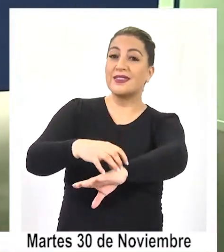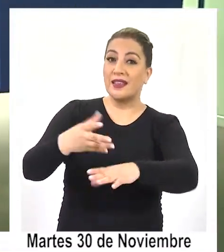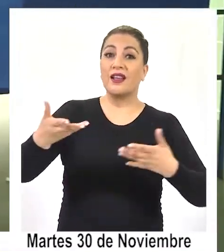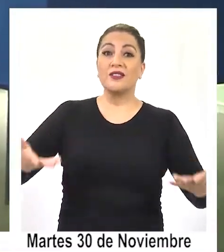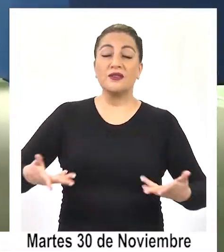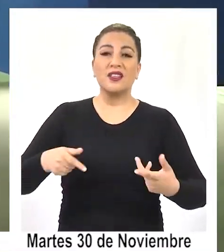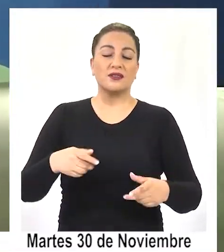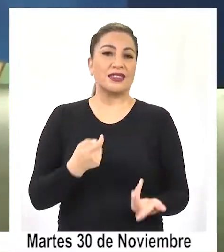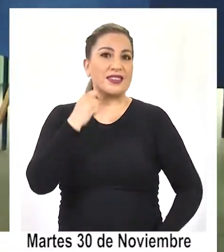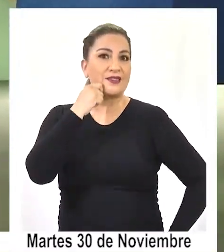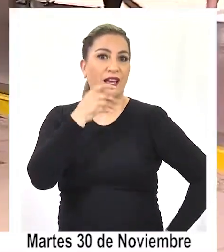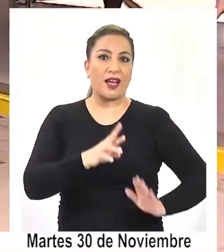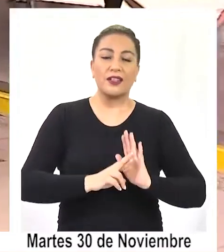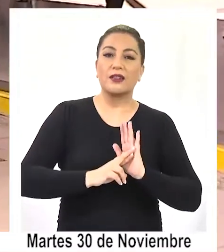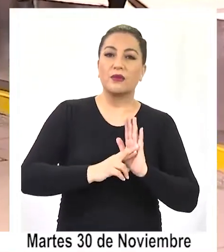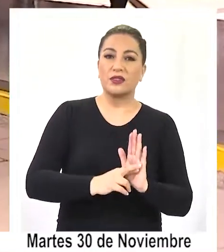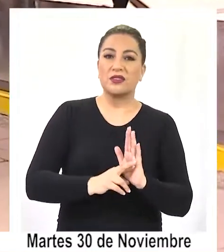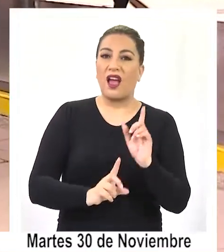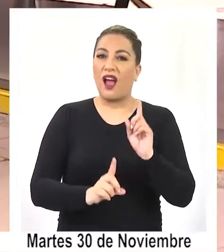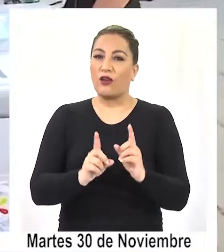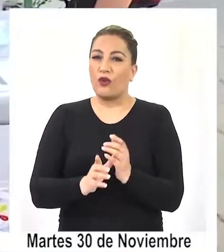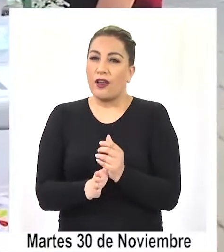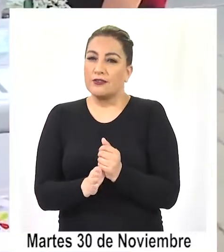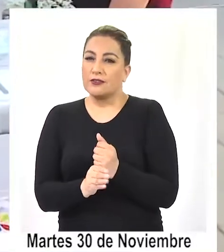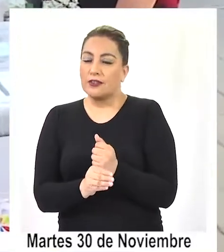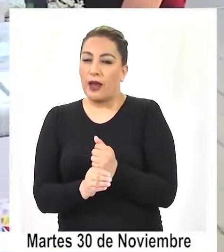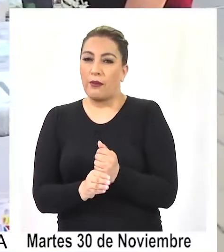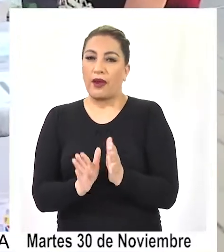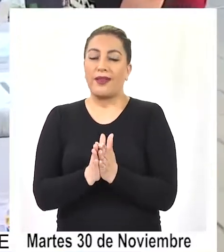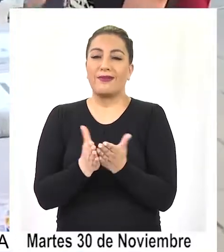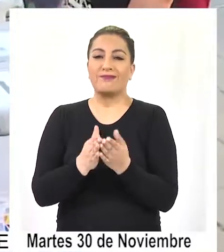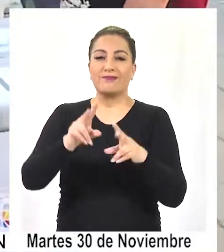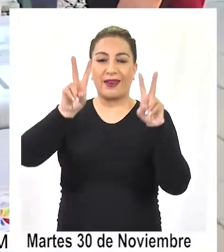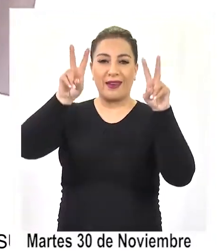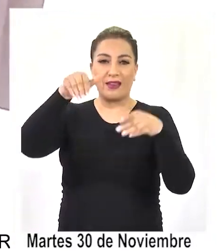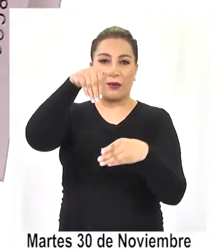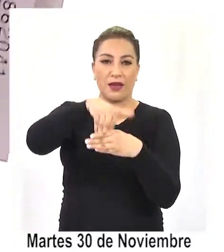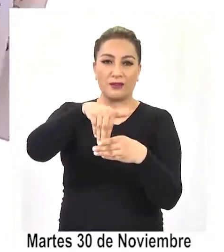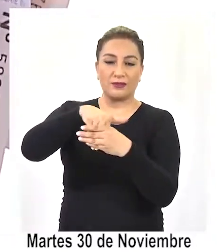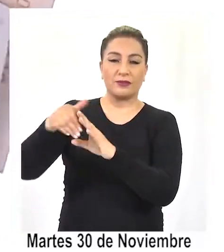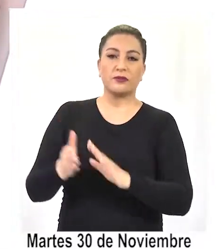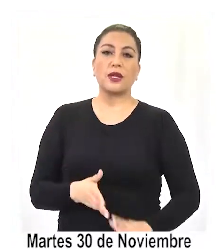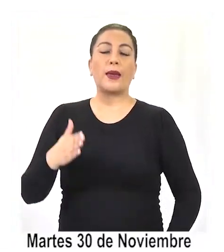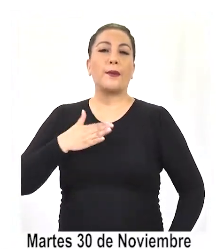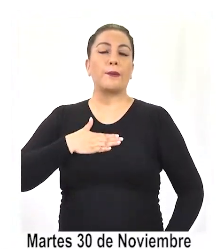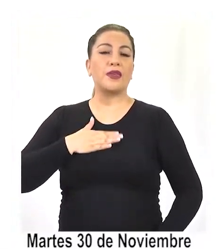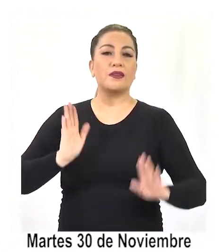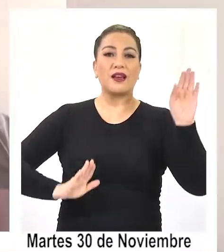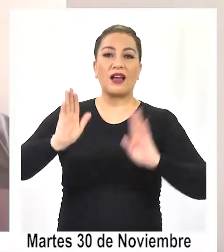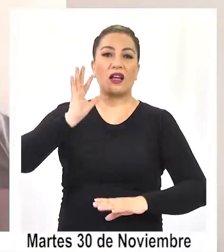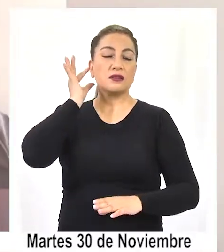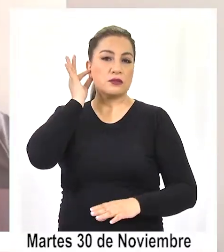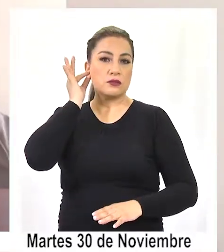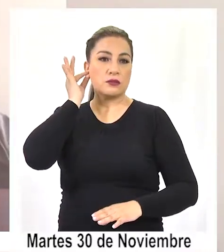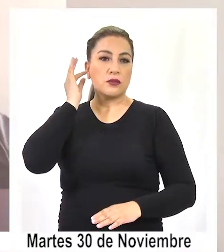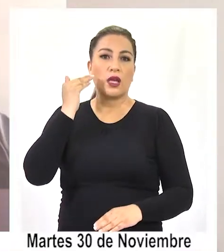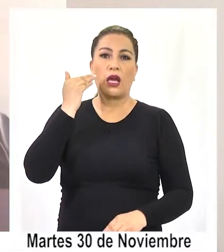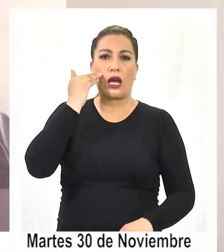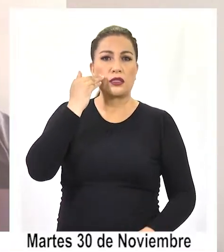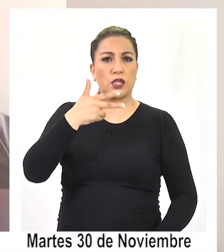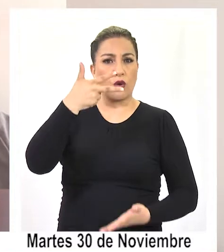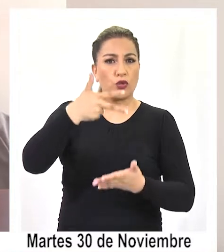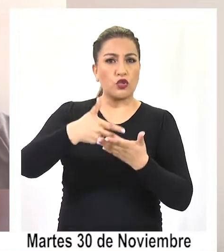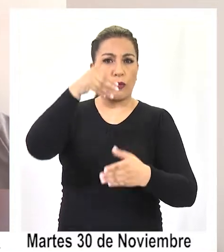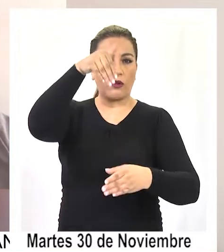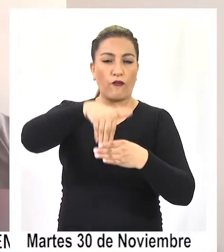lo que representaría vicios en el proceso electoral. Nuestra candidata tuvo casi más de 8.000